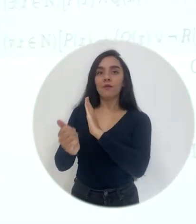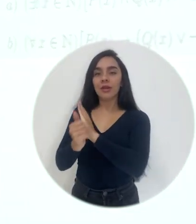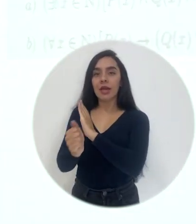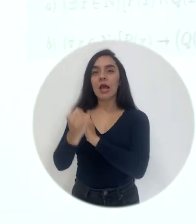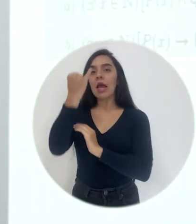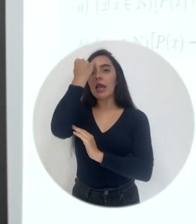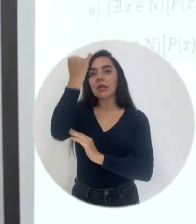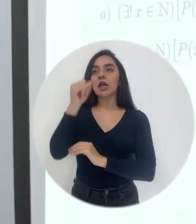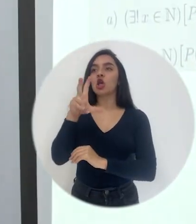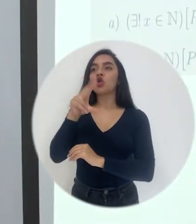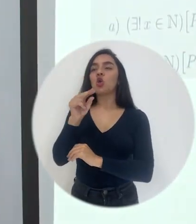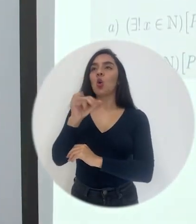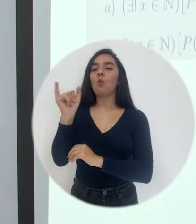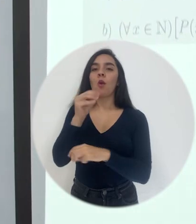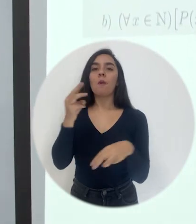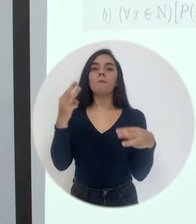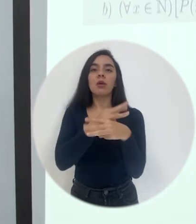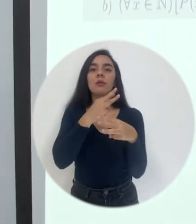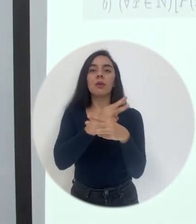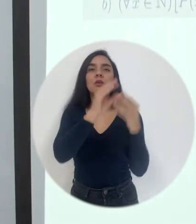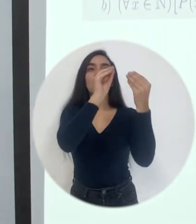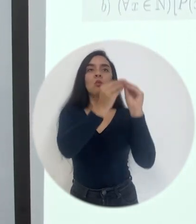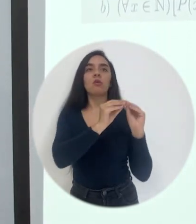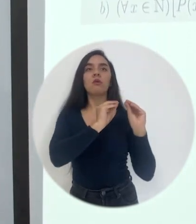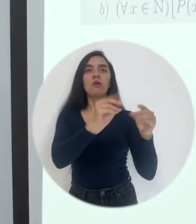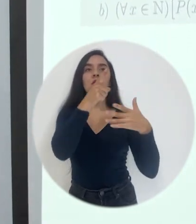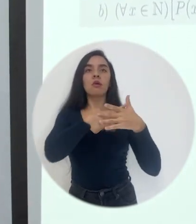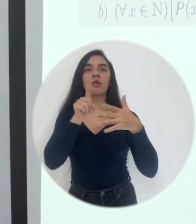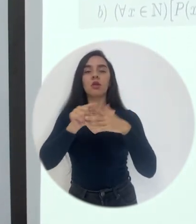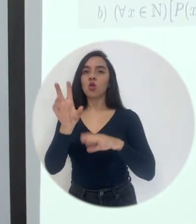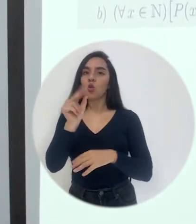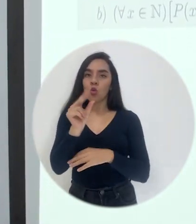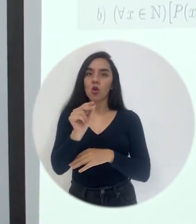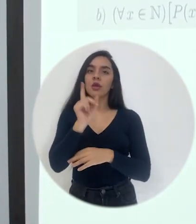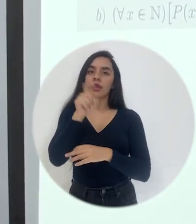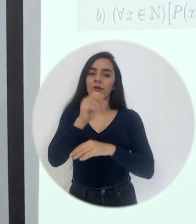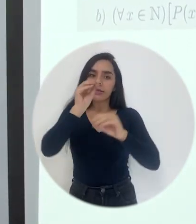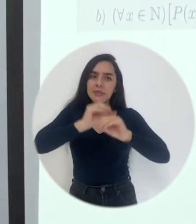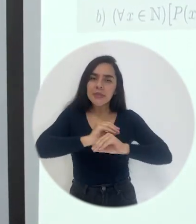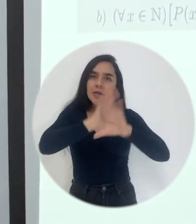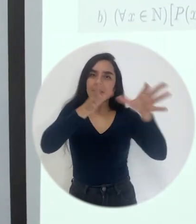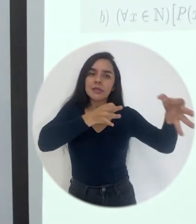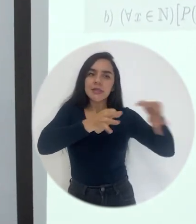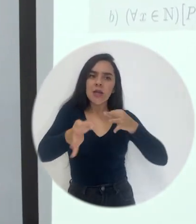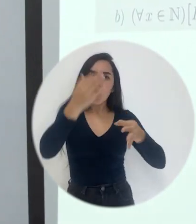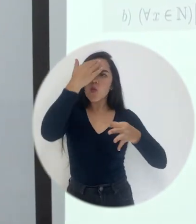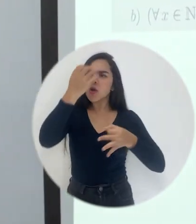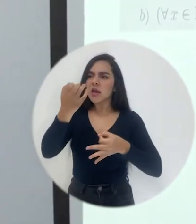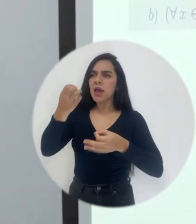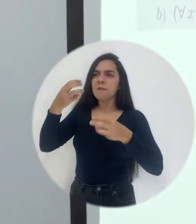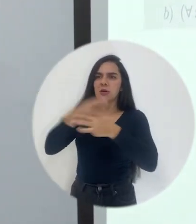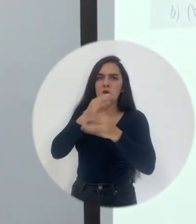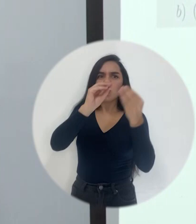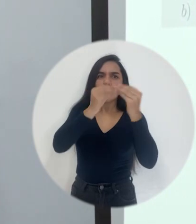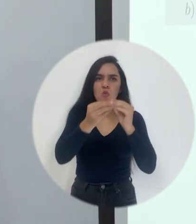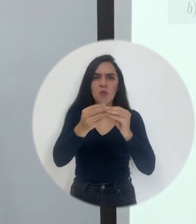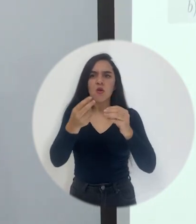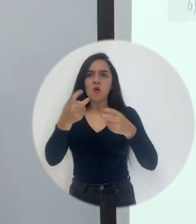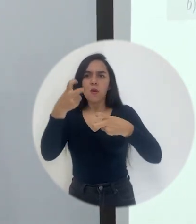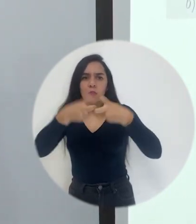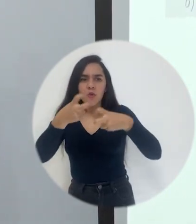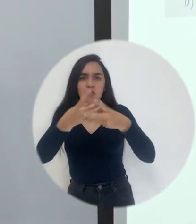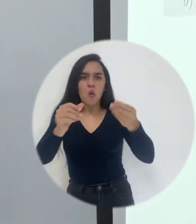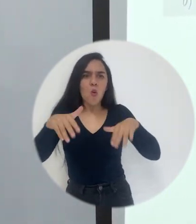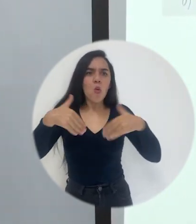no sea una matemática sin sentido, sino que la matemática sea comprensible, que entiendan de dónde viene, que el contexto, por eso todo esto de la